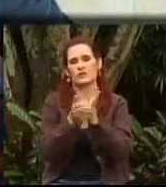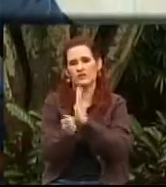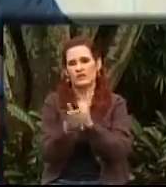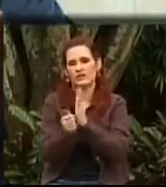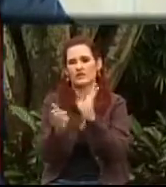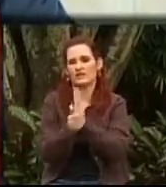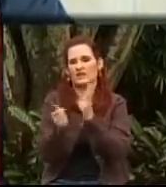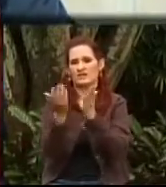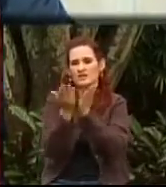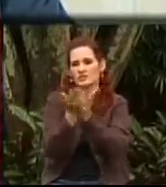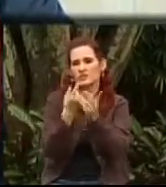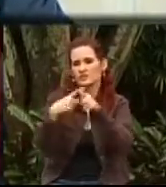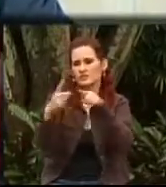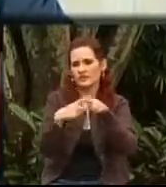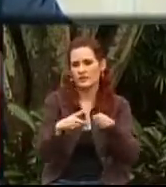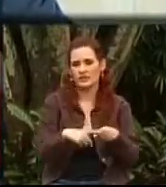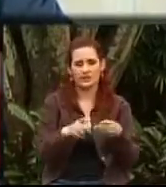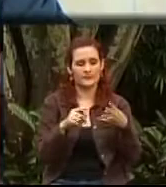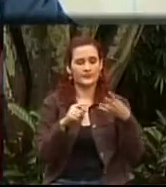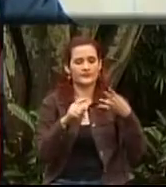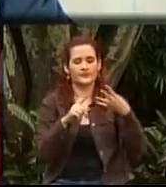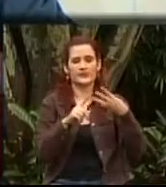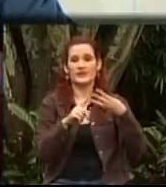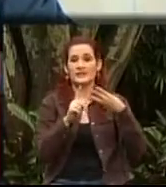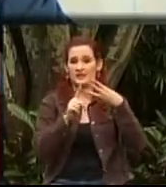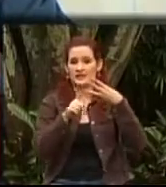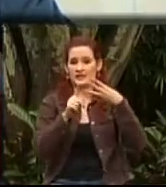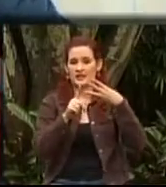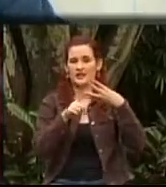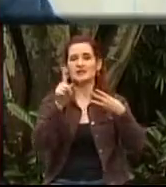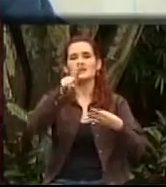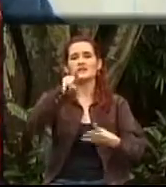estar en CISBEN versión 3.